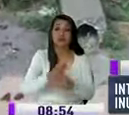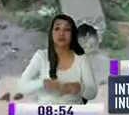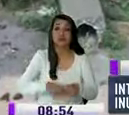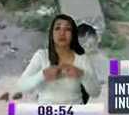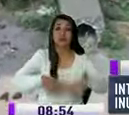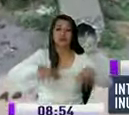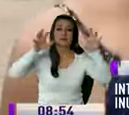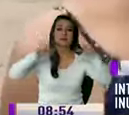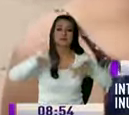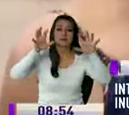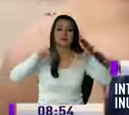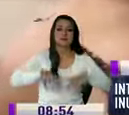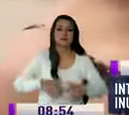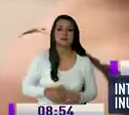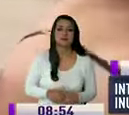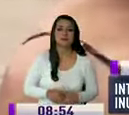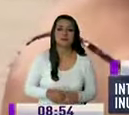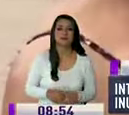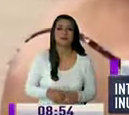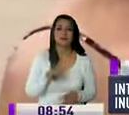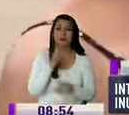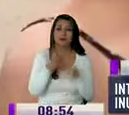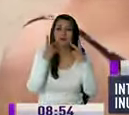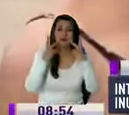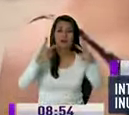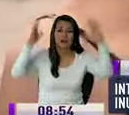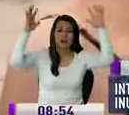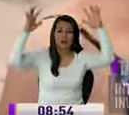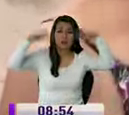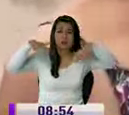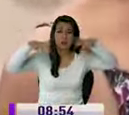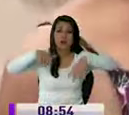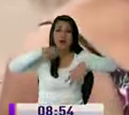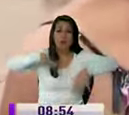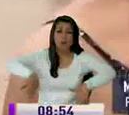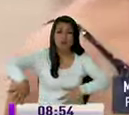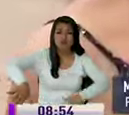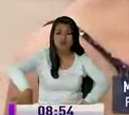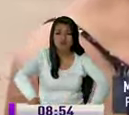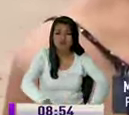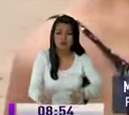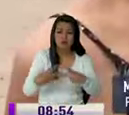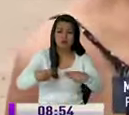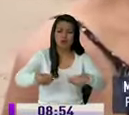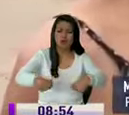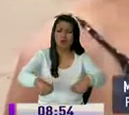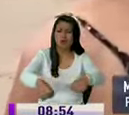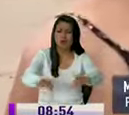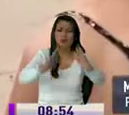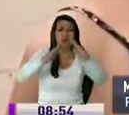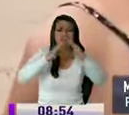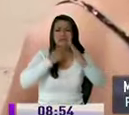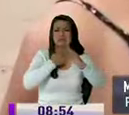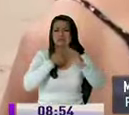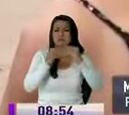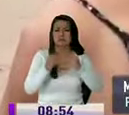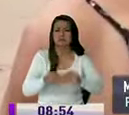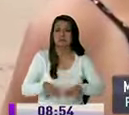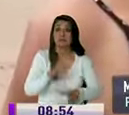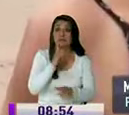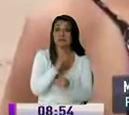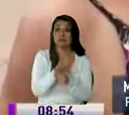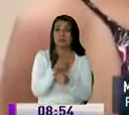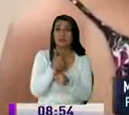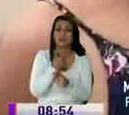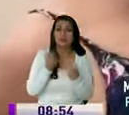invierno aguacero pero mil se nos metió pero hasta donde puro lodo todito por